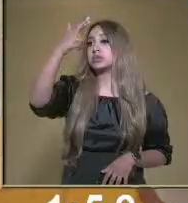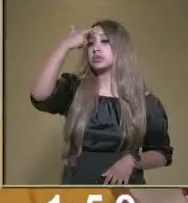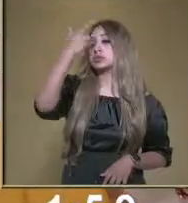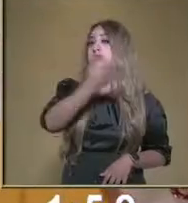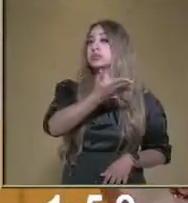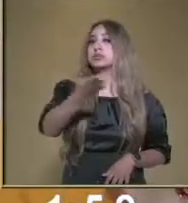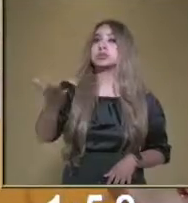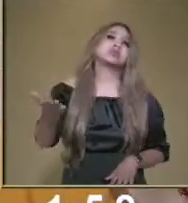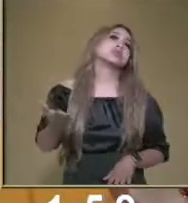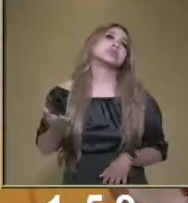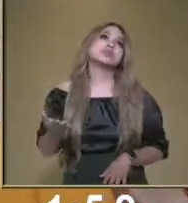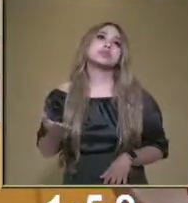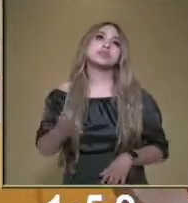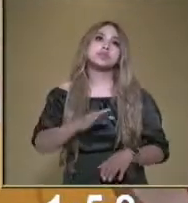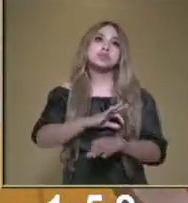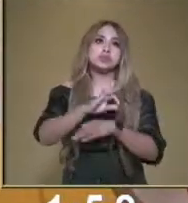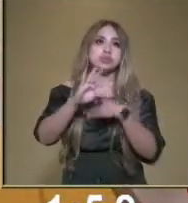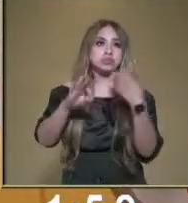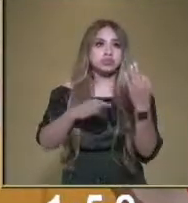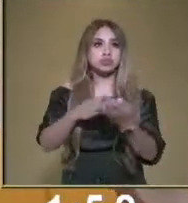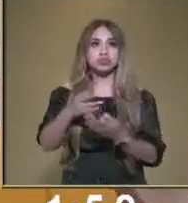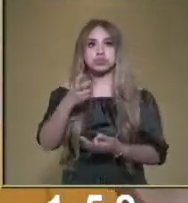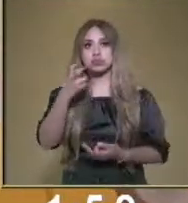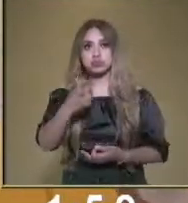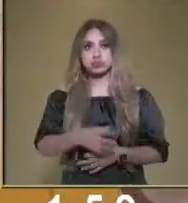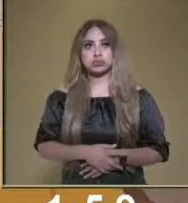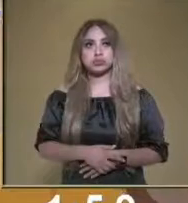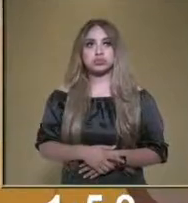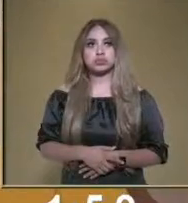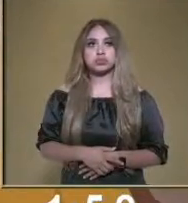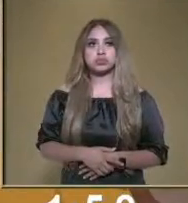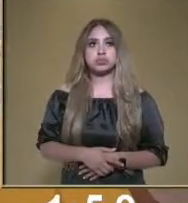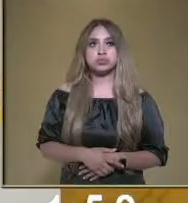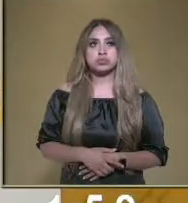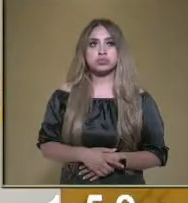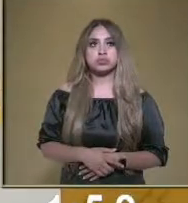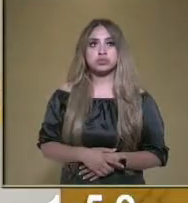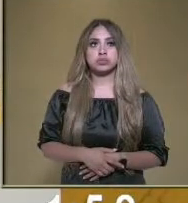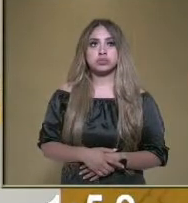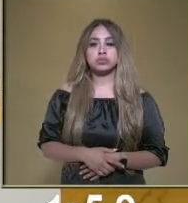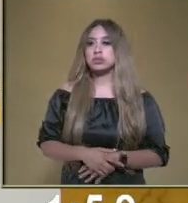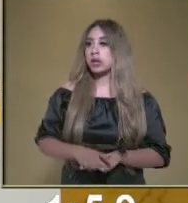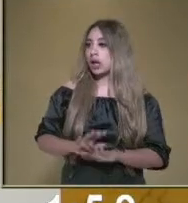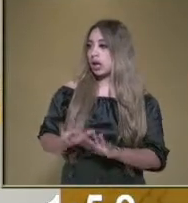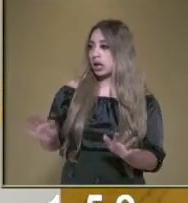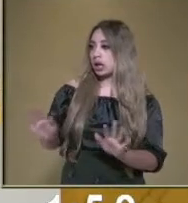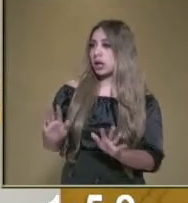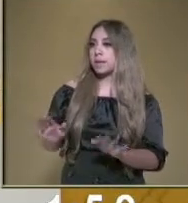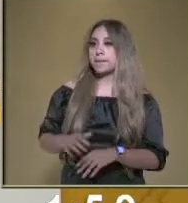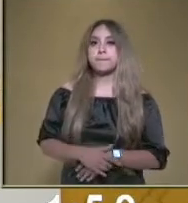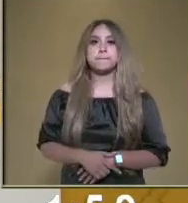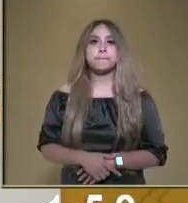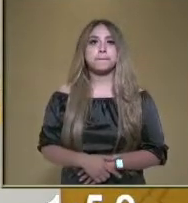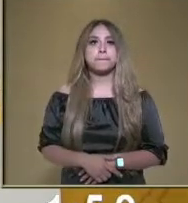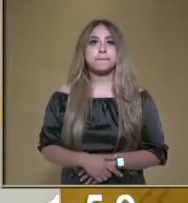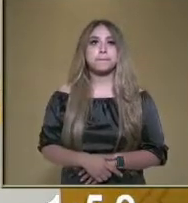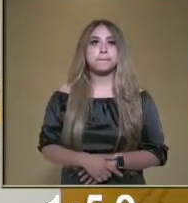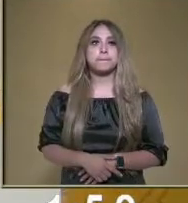en el entorno de donde ustedes estén. Muy bien. Yo también recogí la basura. Aquí me pongo la flequita.